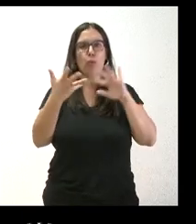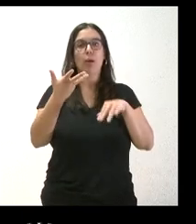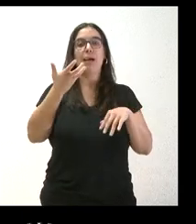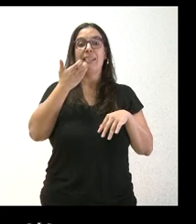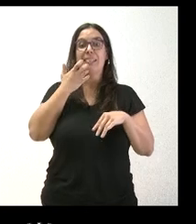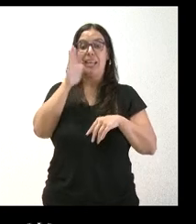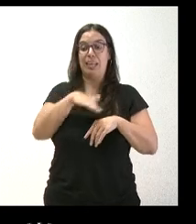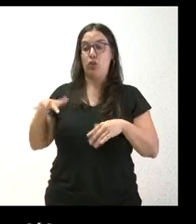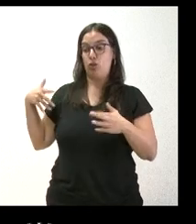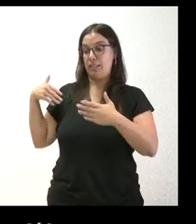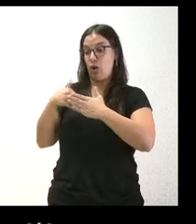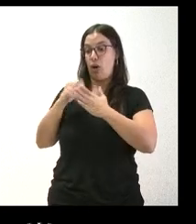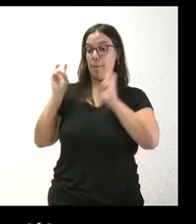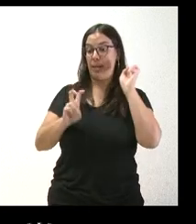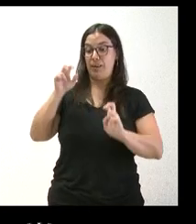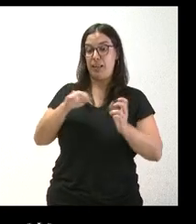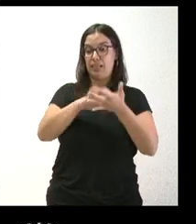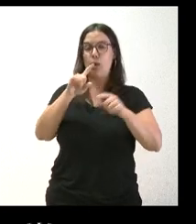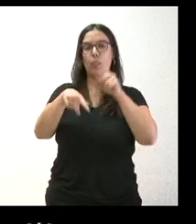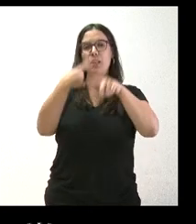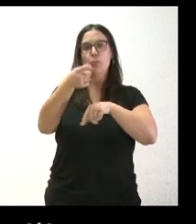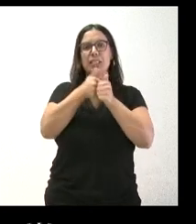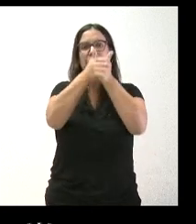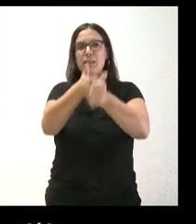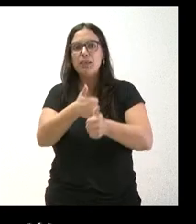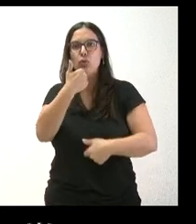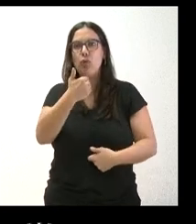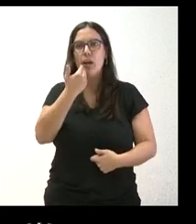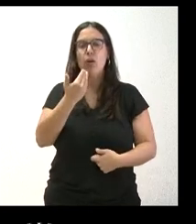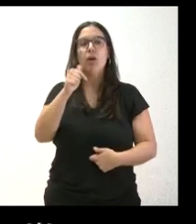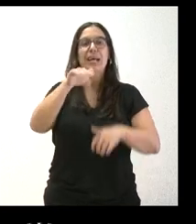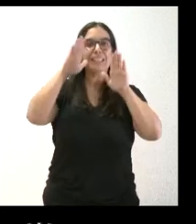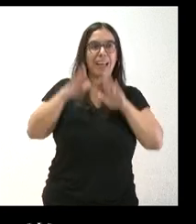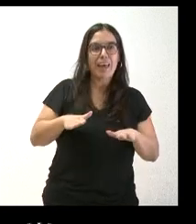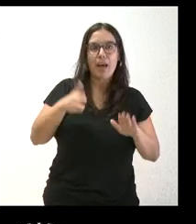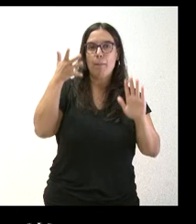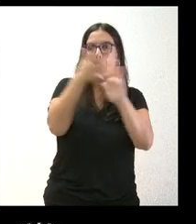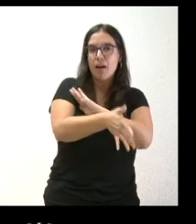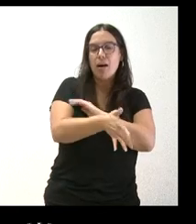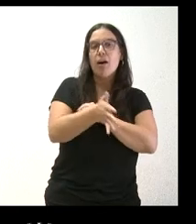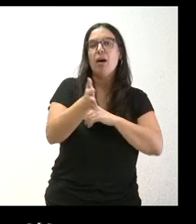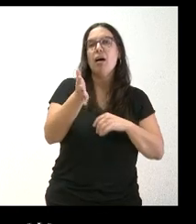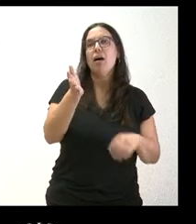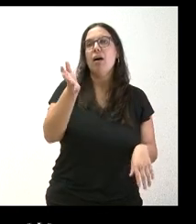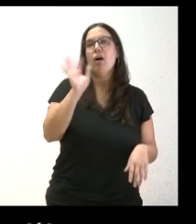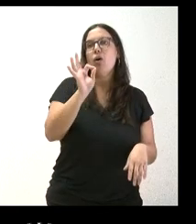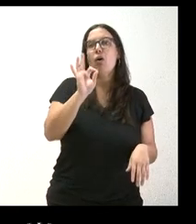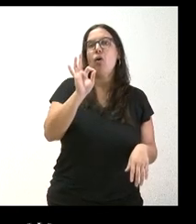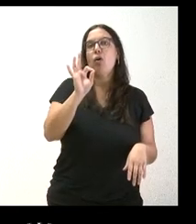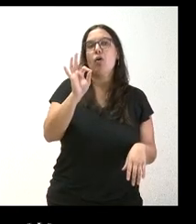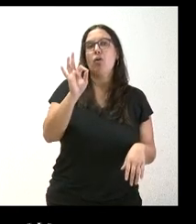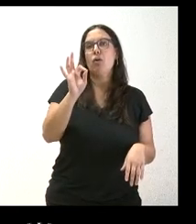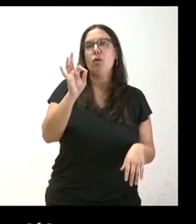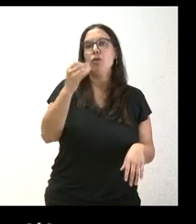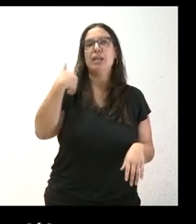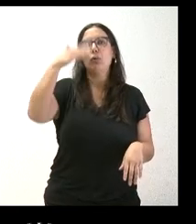llegan a Castilla y León? No sé si hay alguna dinámica en la que se quedan aquí o si una vez que dejan de